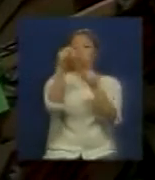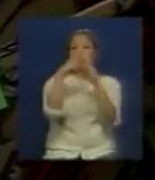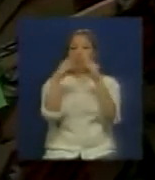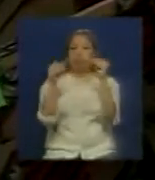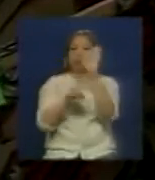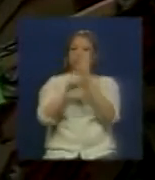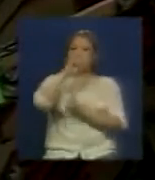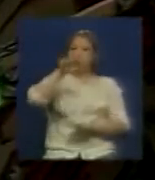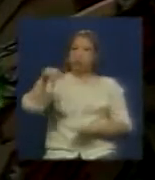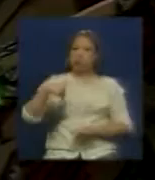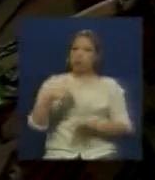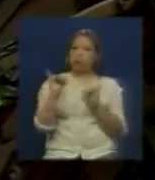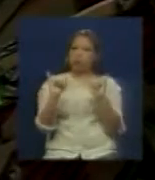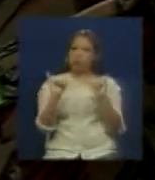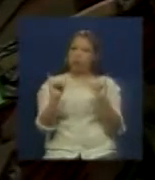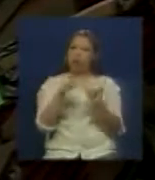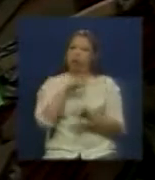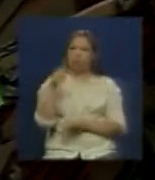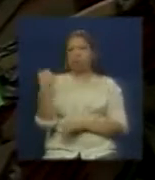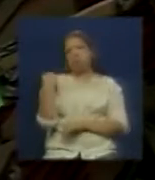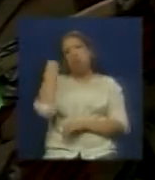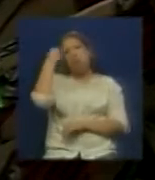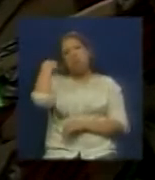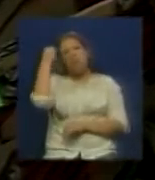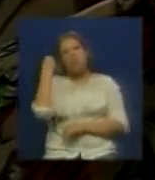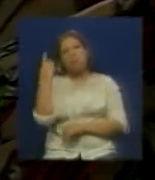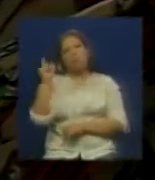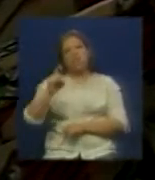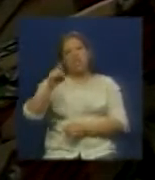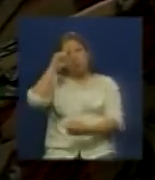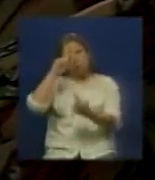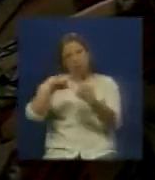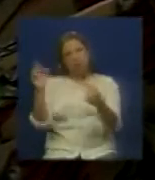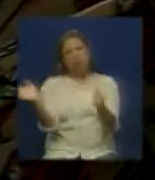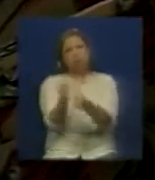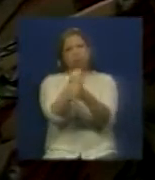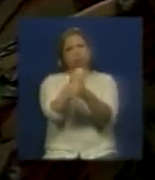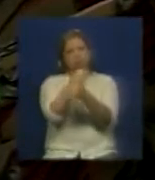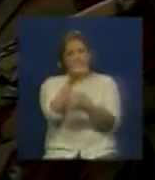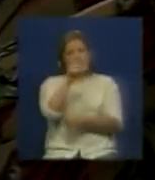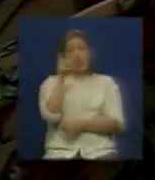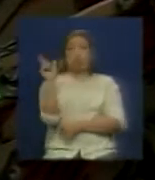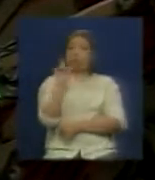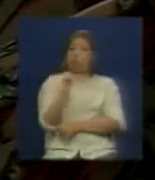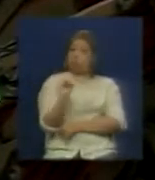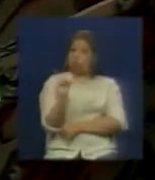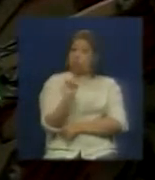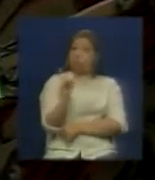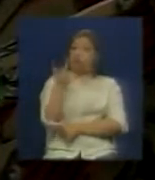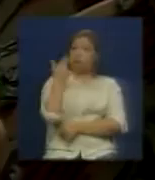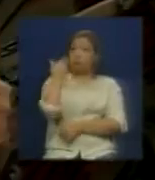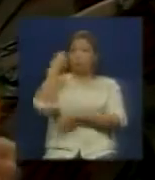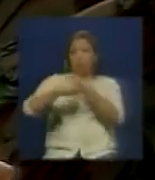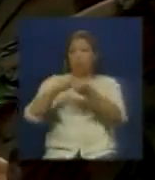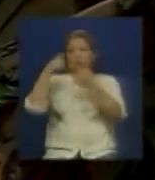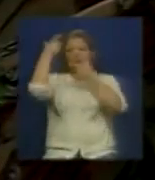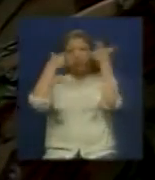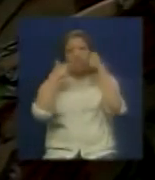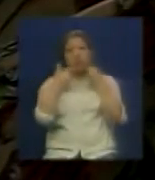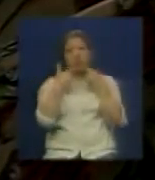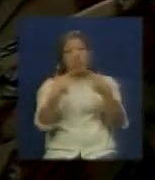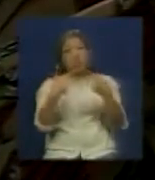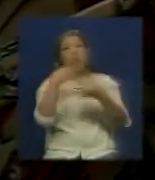hacia lo que nosotros queremos construir. Además de ese legado de Chávez que nos dejó bastante importante que no es solamente bueno, continúen ahí